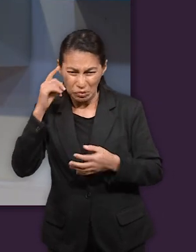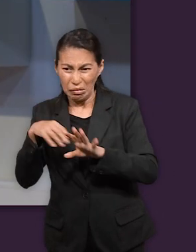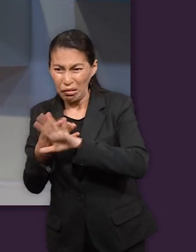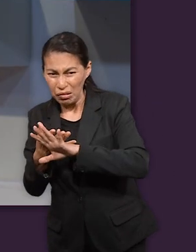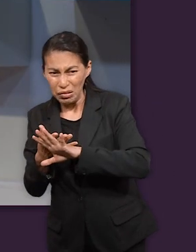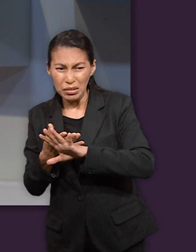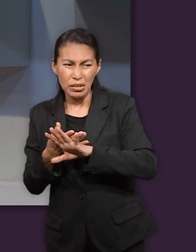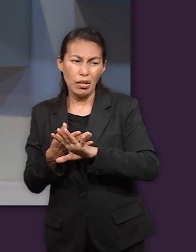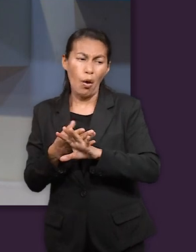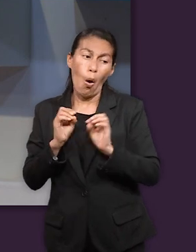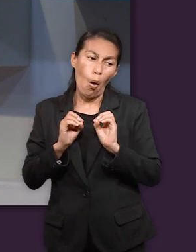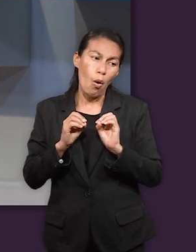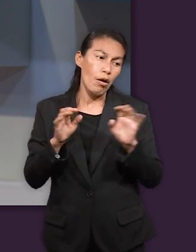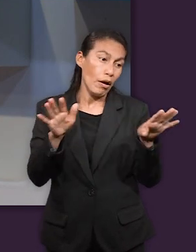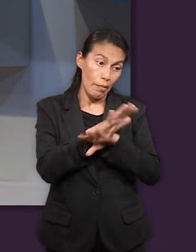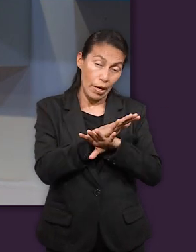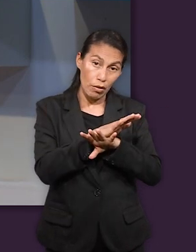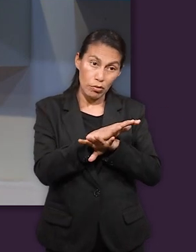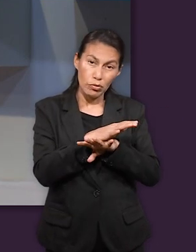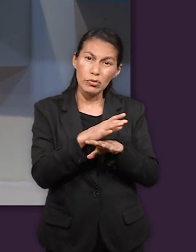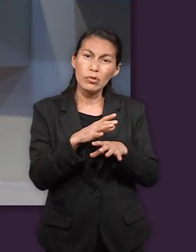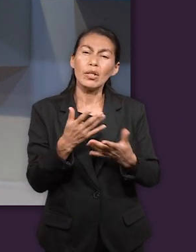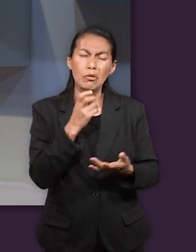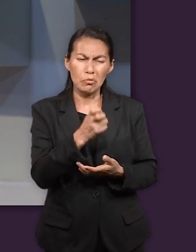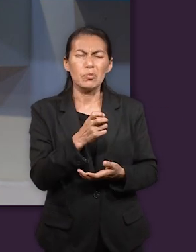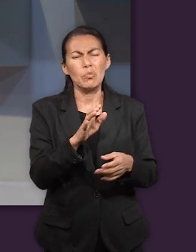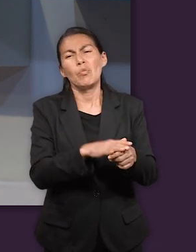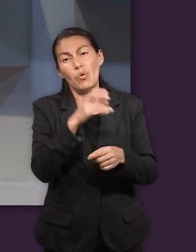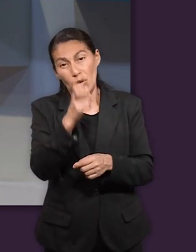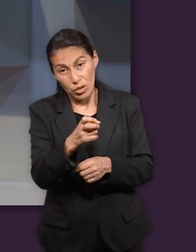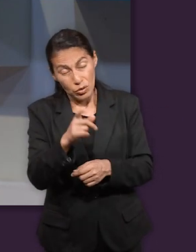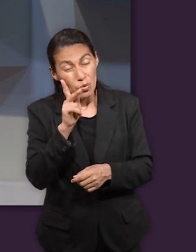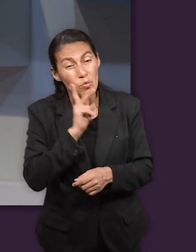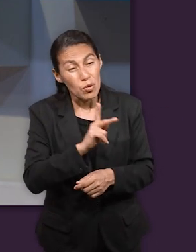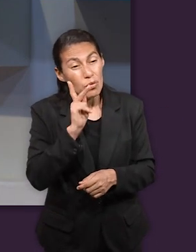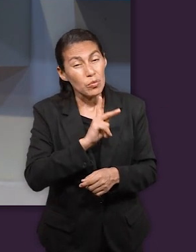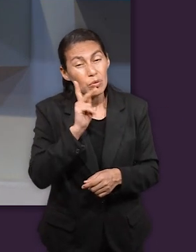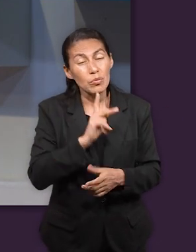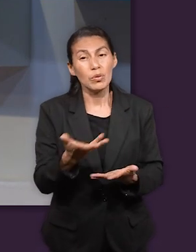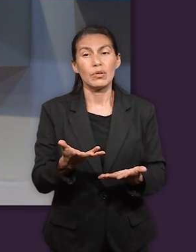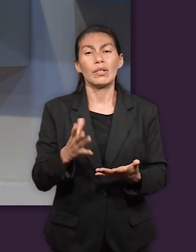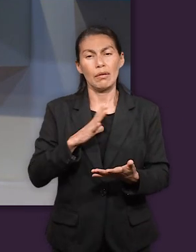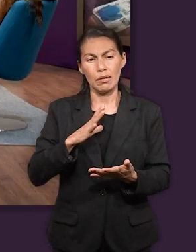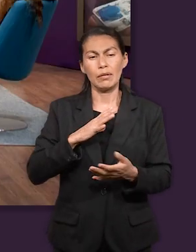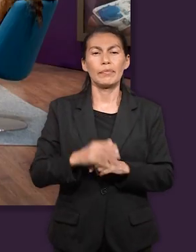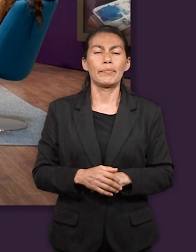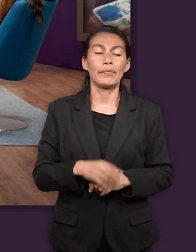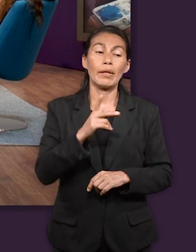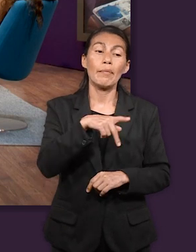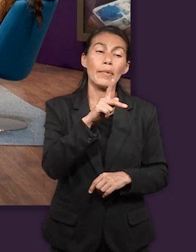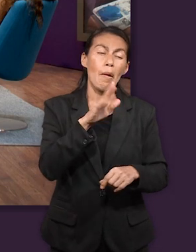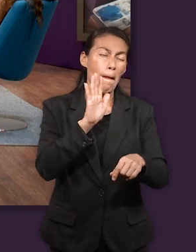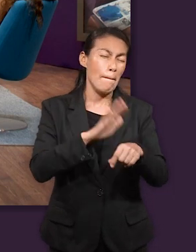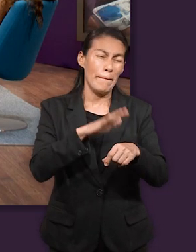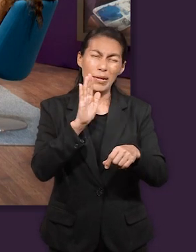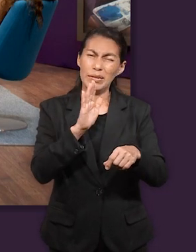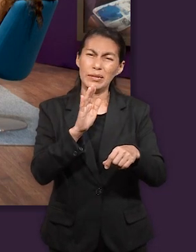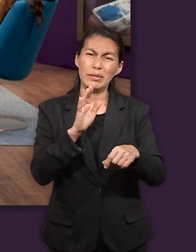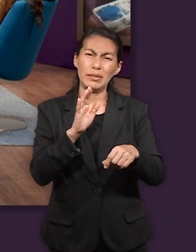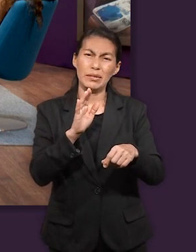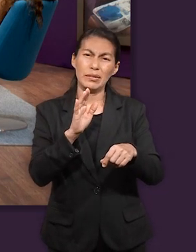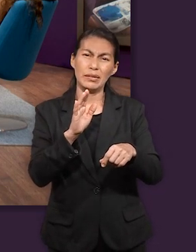mismos las mismas actitudes de antes entonces les pone varias pruebas pero especialmente